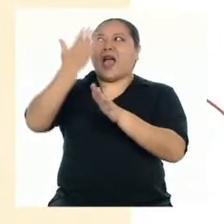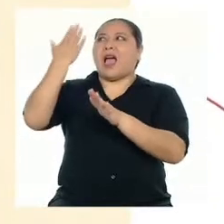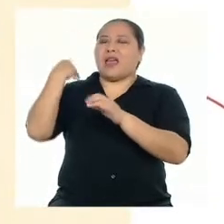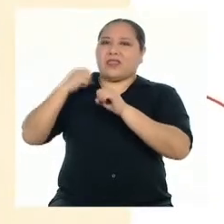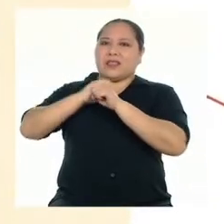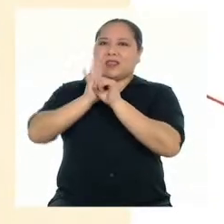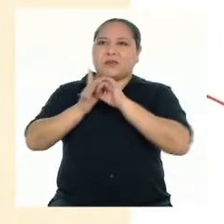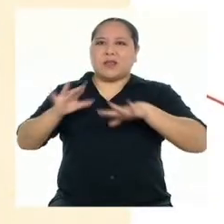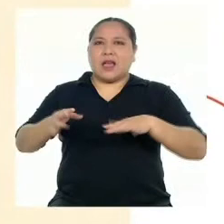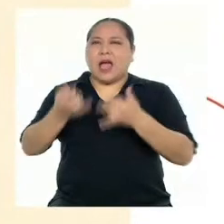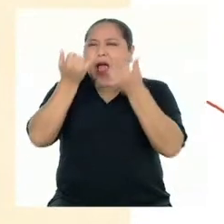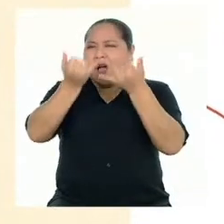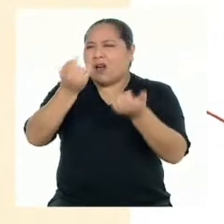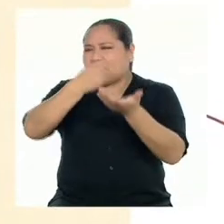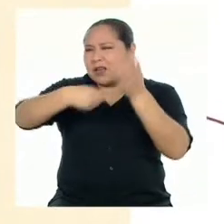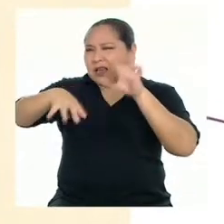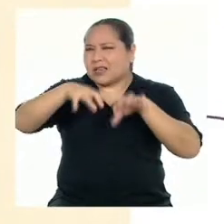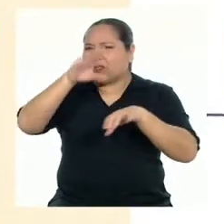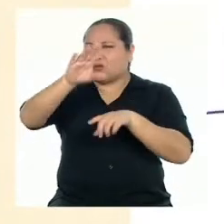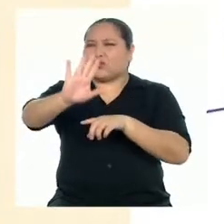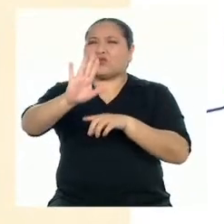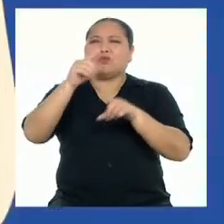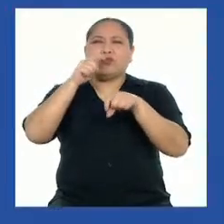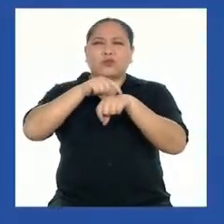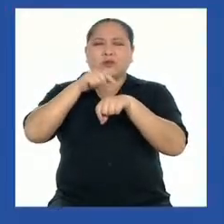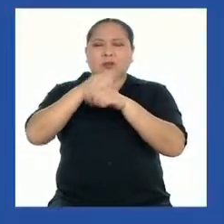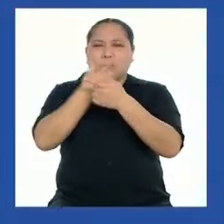¿Qué actividades realizas actualmente en tu tiempo libre?